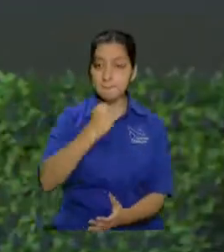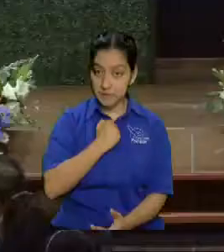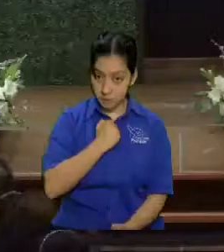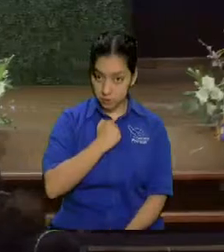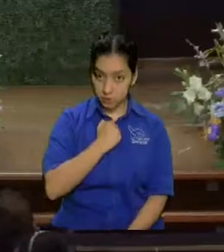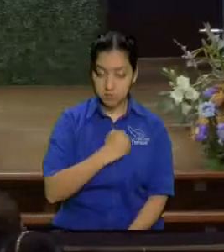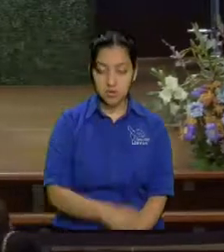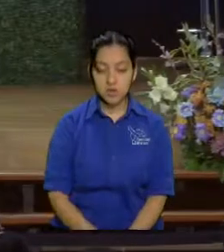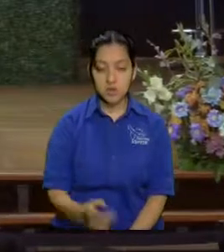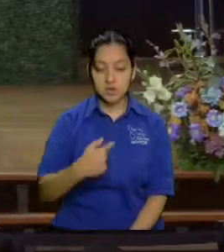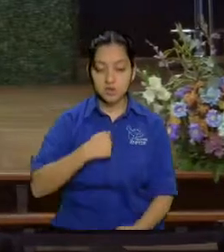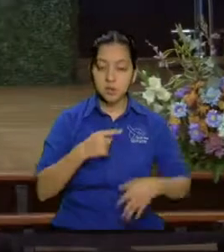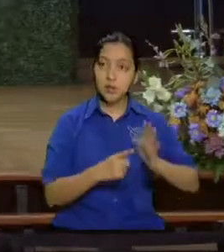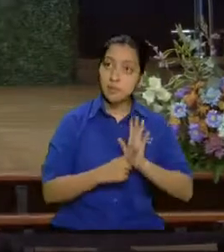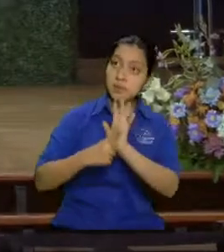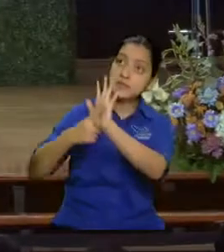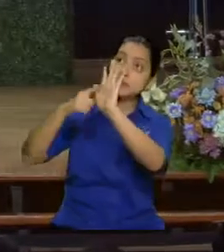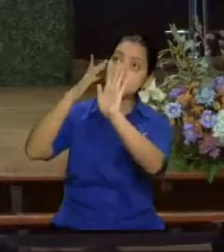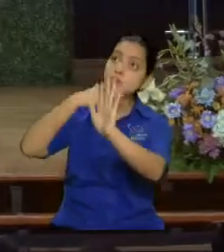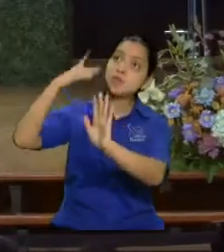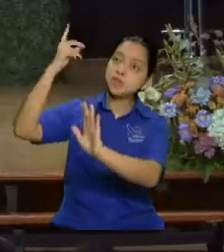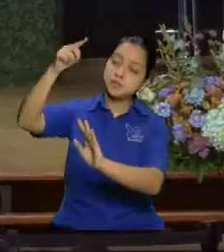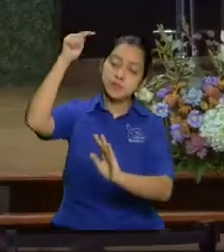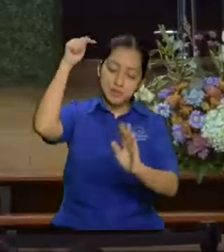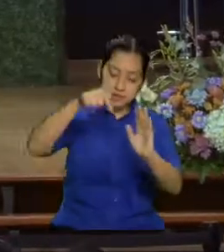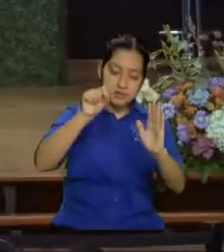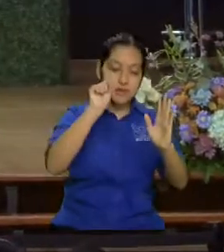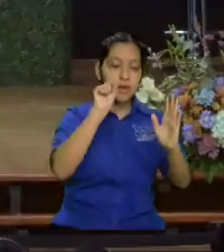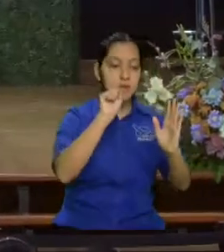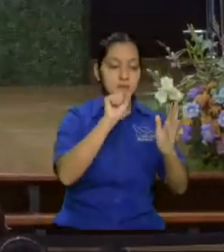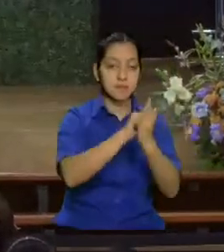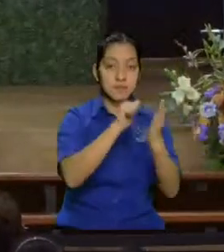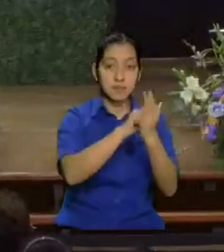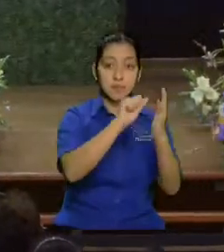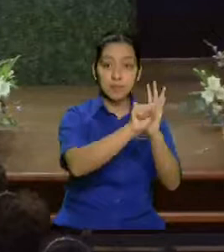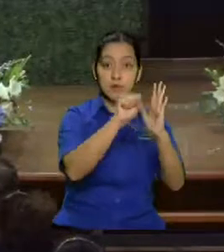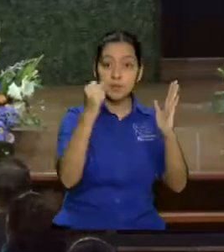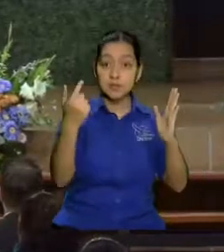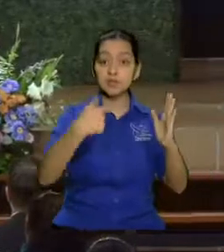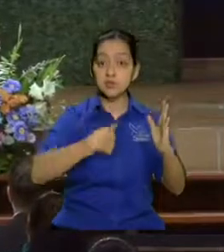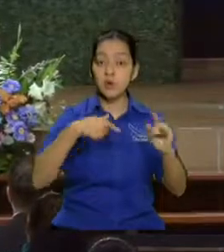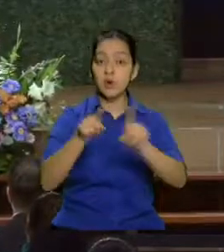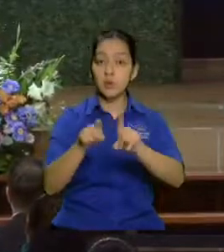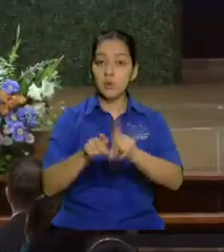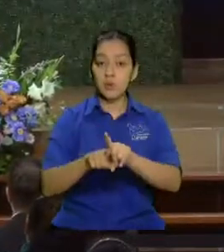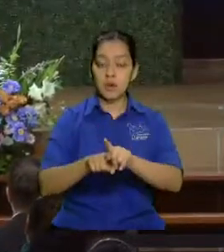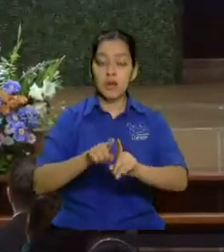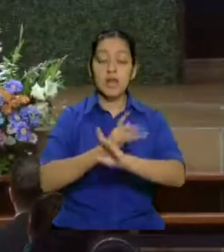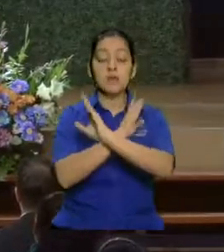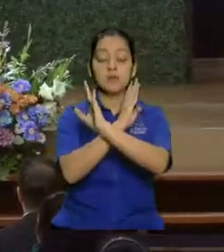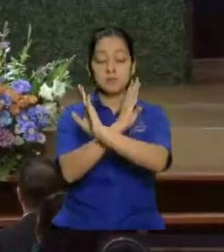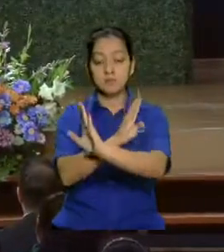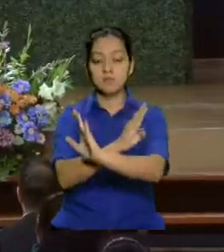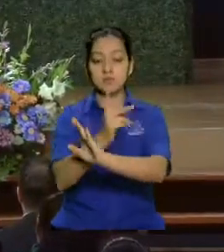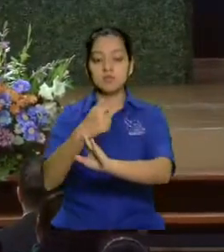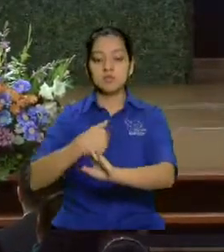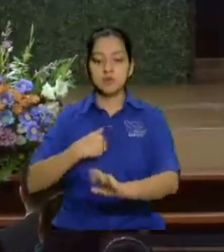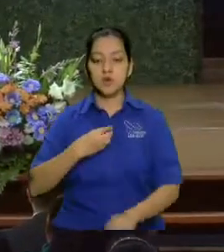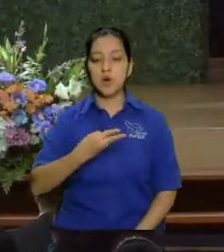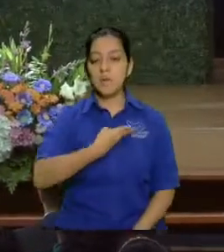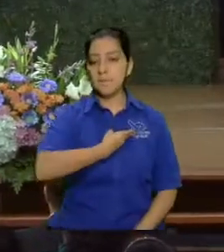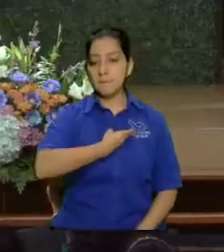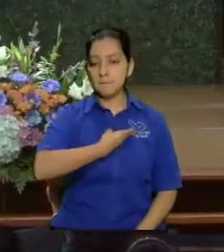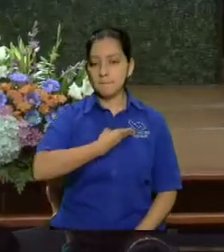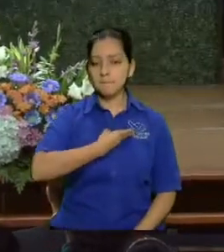y yo lo estoy dedicando a dios y por esta puerta yo como portero ordeno que no entre en